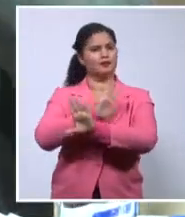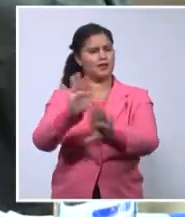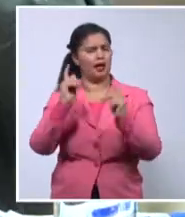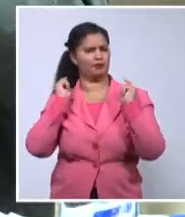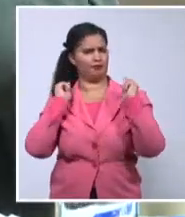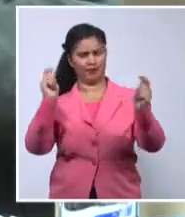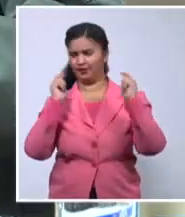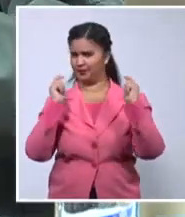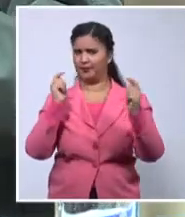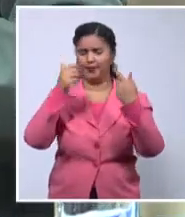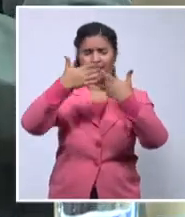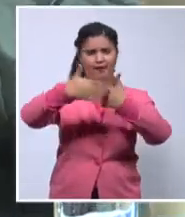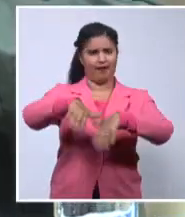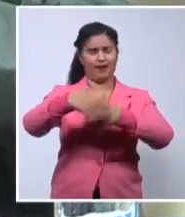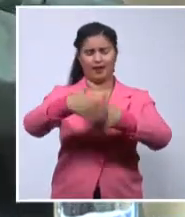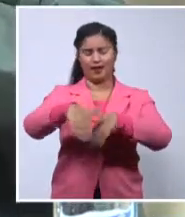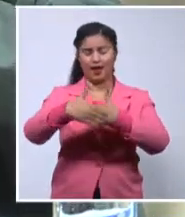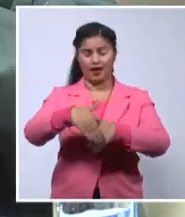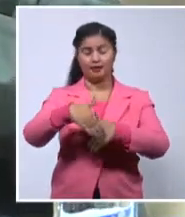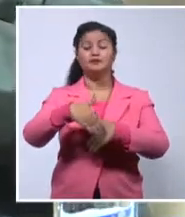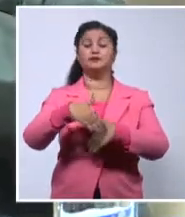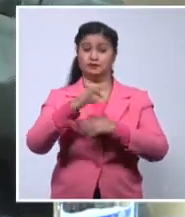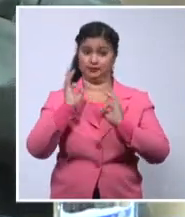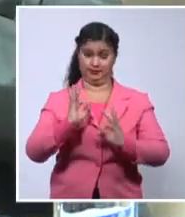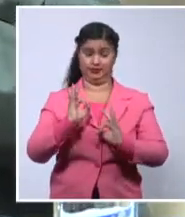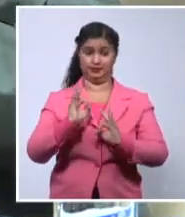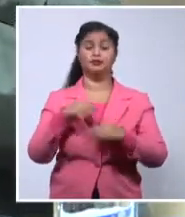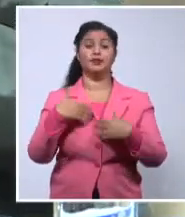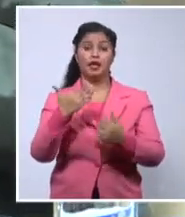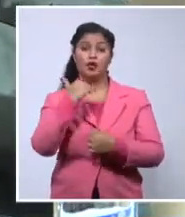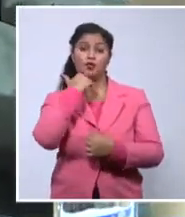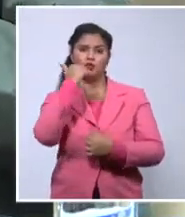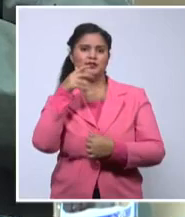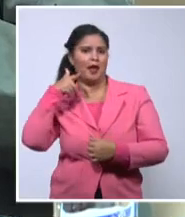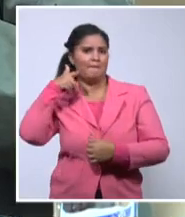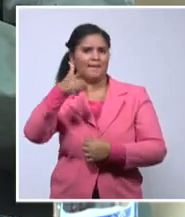que haya represión, que haya un muerto con un muerto basta.